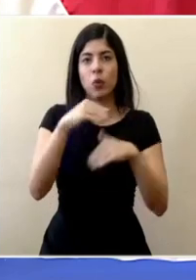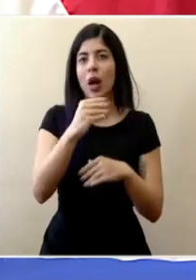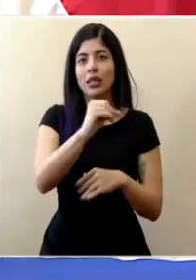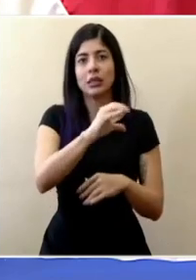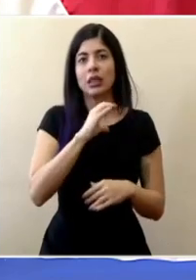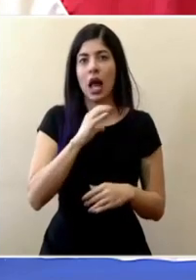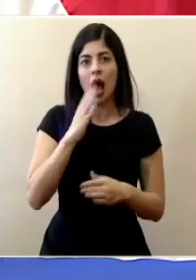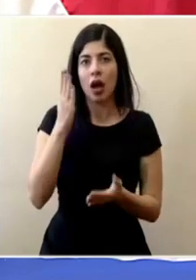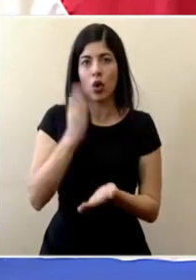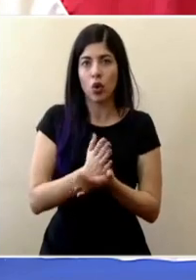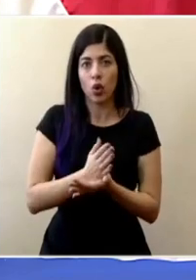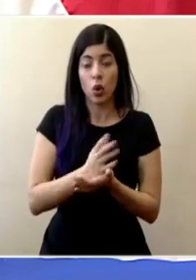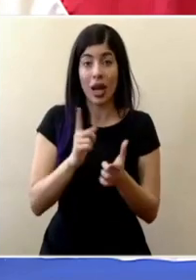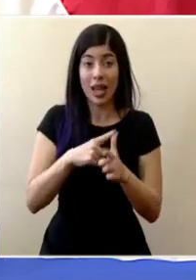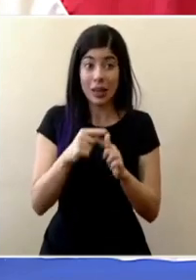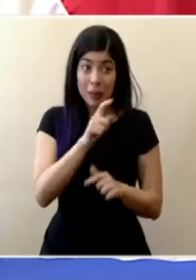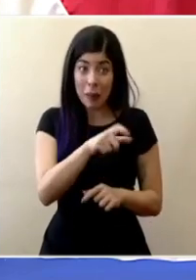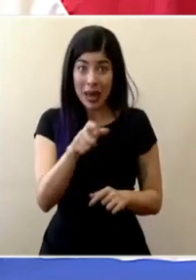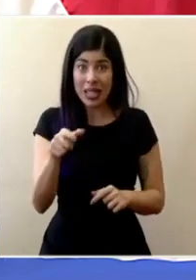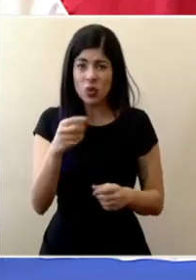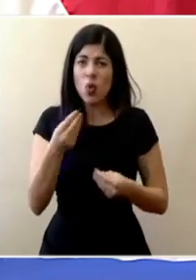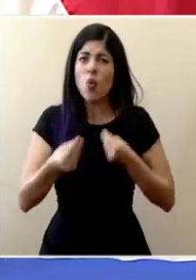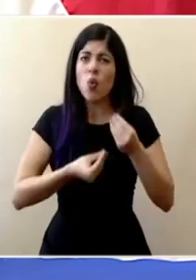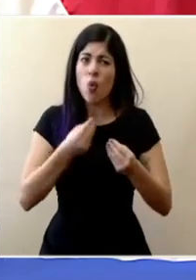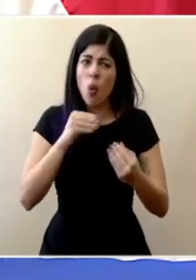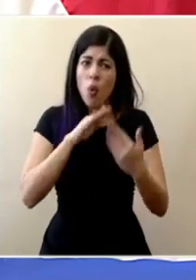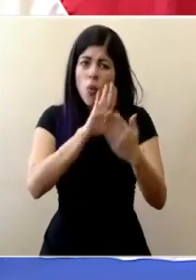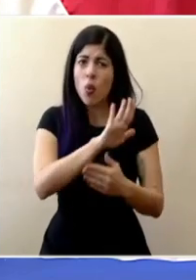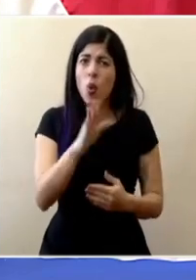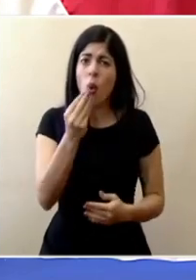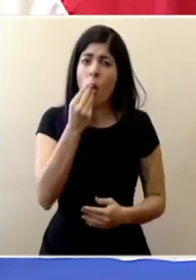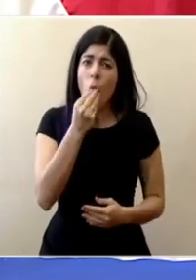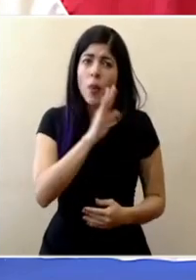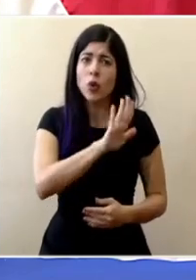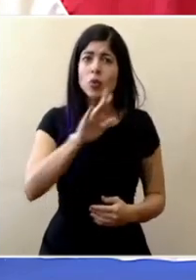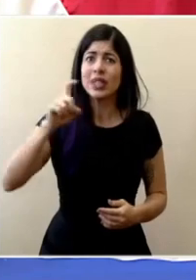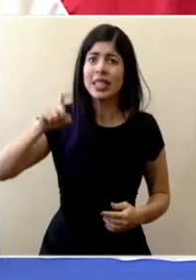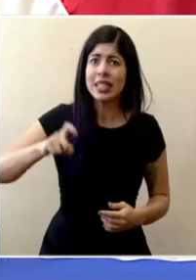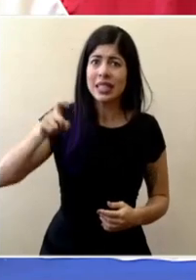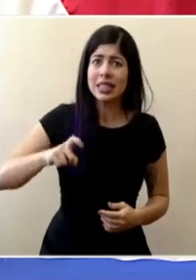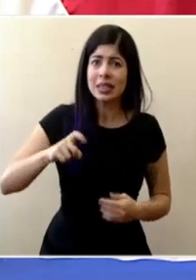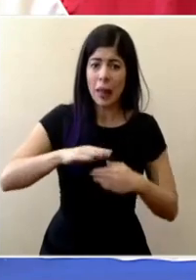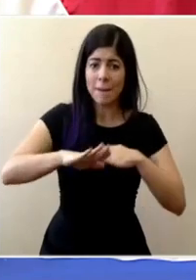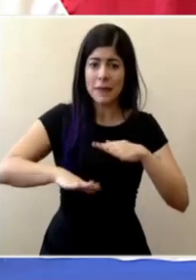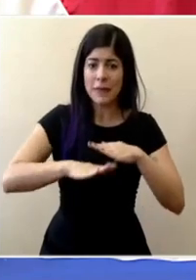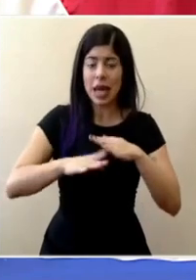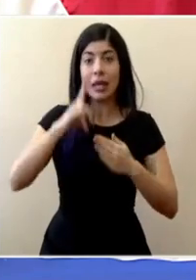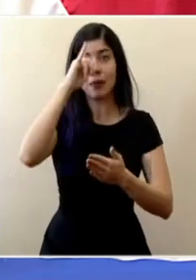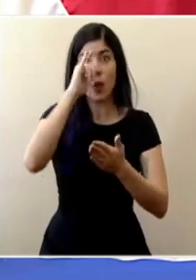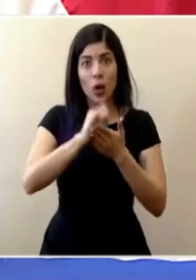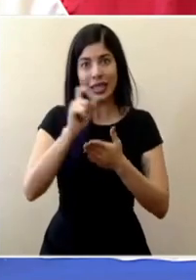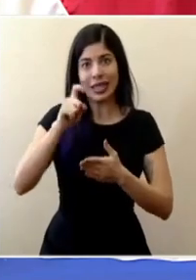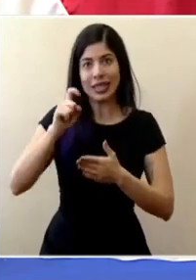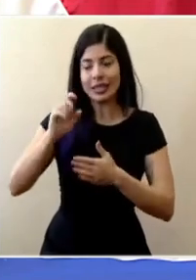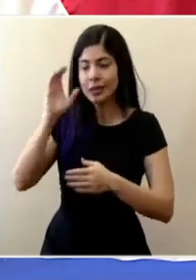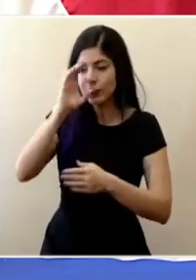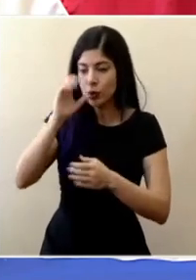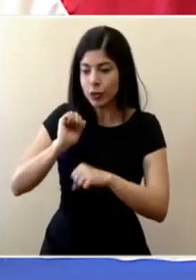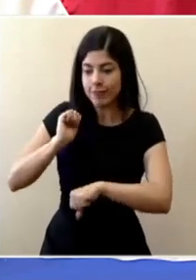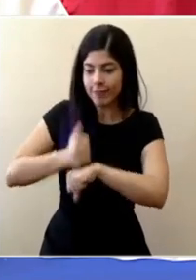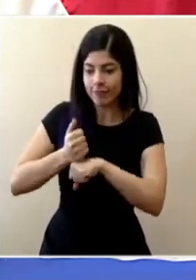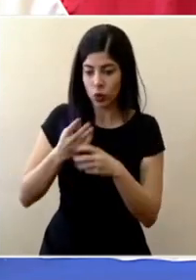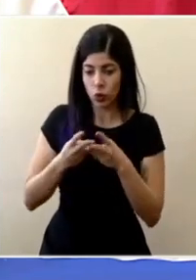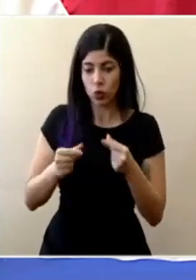fijo para esas personas que no van a tener cómo hacer frente a su alimentación a sus necesidades básicas es que necesitamos generar una solución